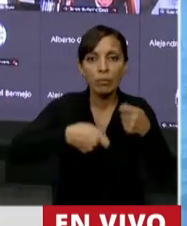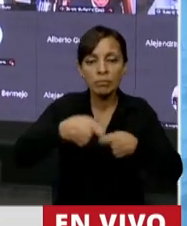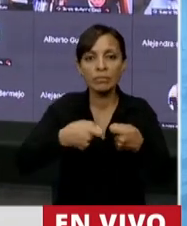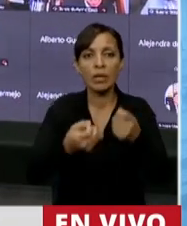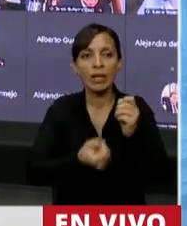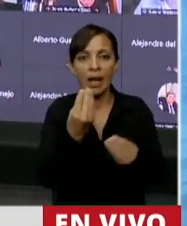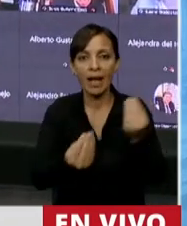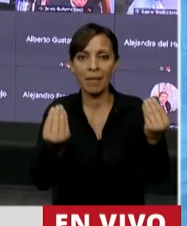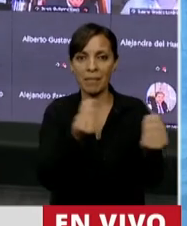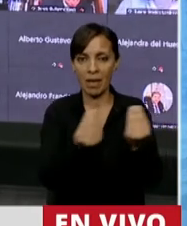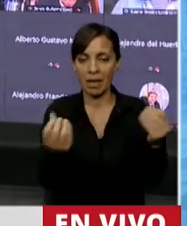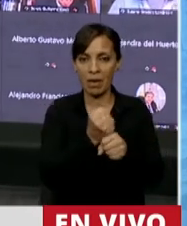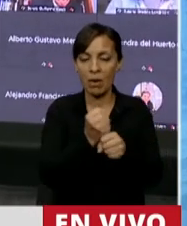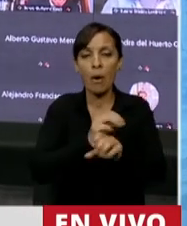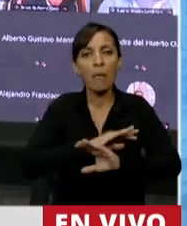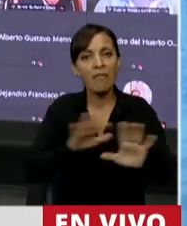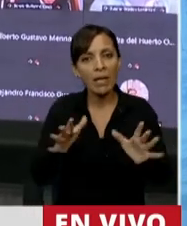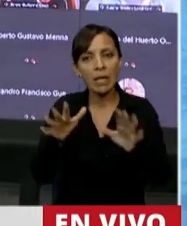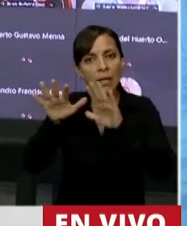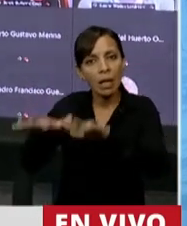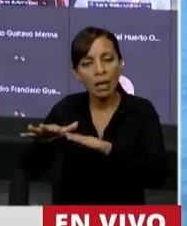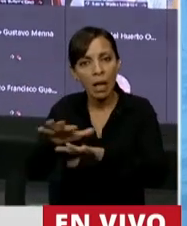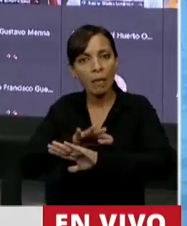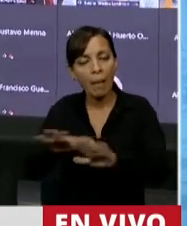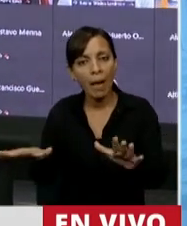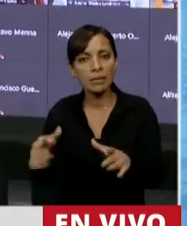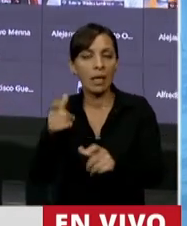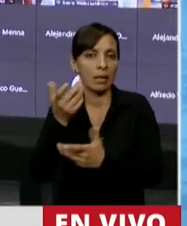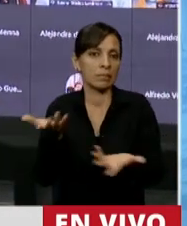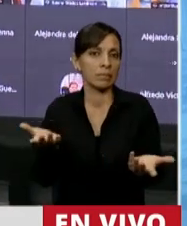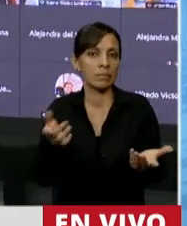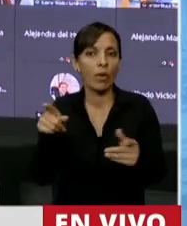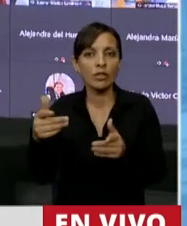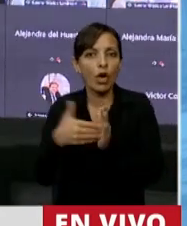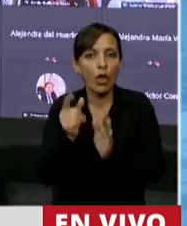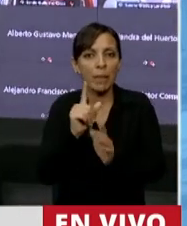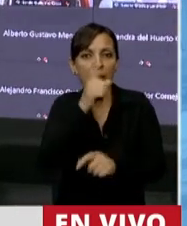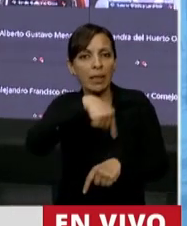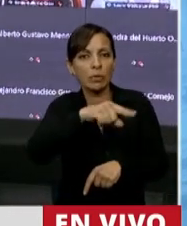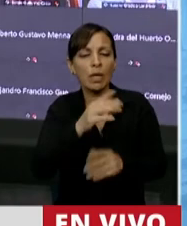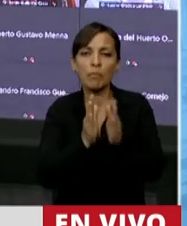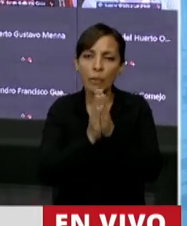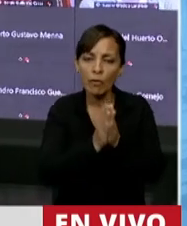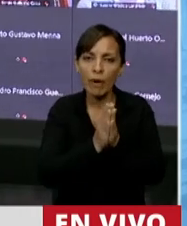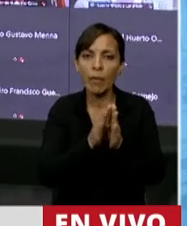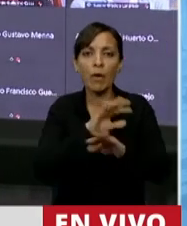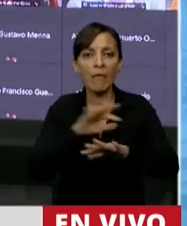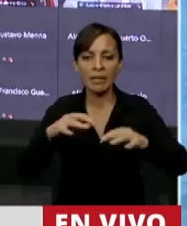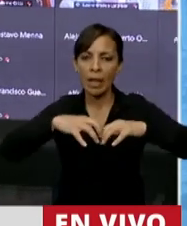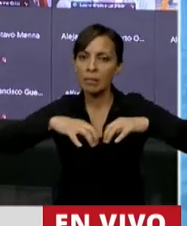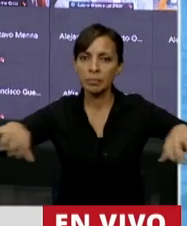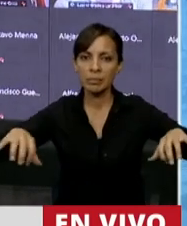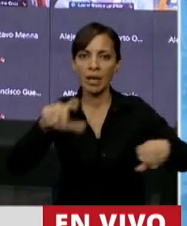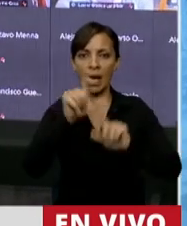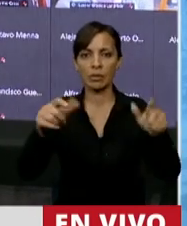genera empleos. Dejen de asfixiar a los que trabajan y no dependen de ustedes. Por favor, dejen de dividir a los